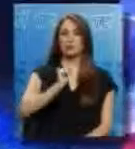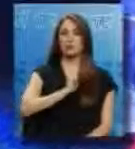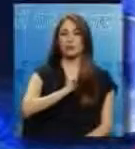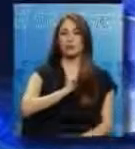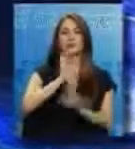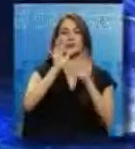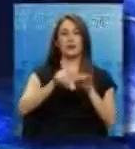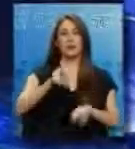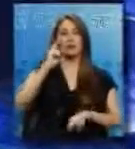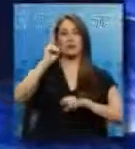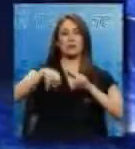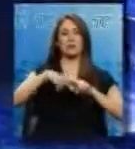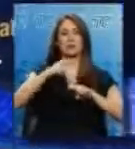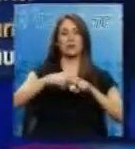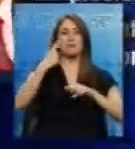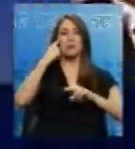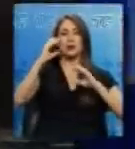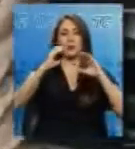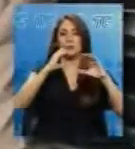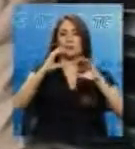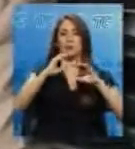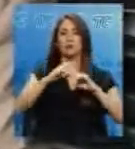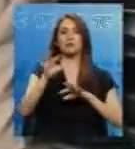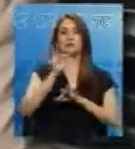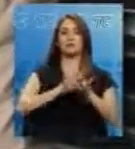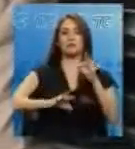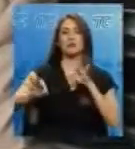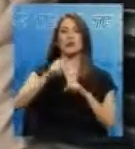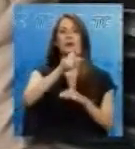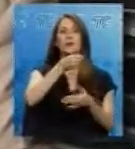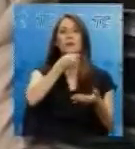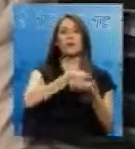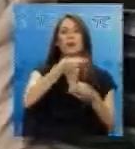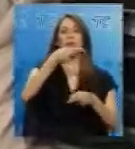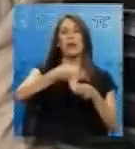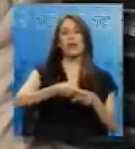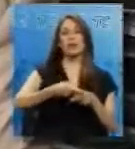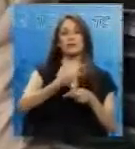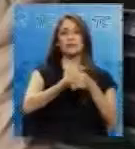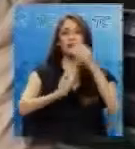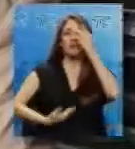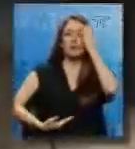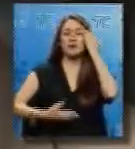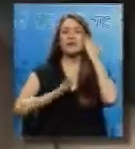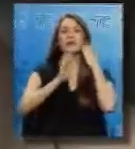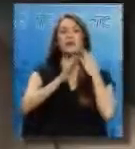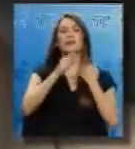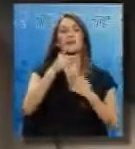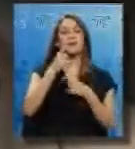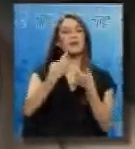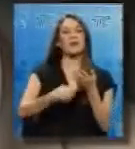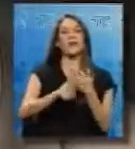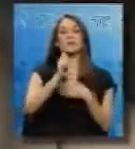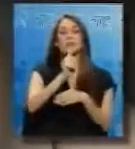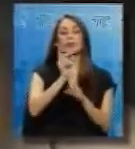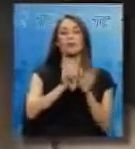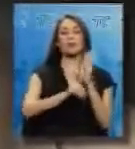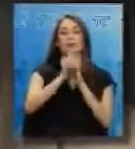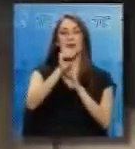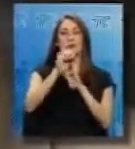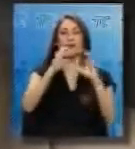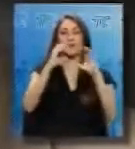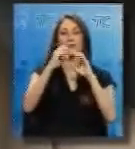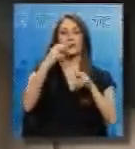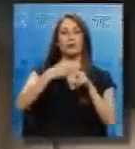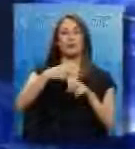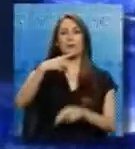secretario nacional de comunicación. Su reemplazo es el periodista y expresidente del Consejo de Regulación y Desarrollo de la Información y Comunicación